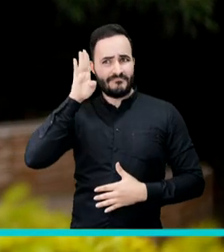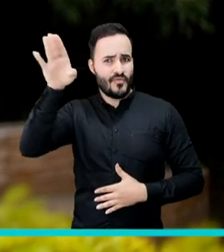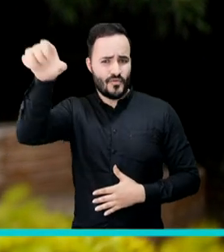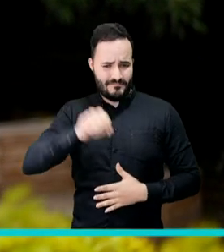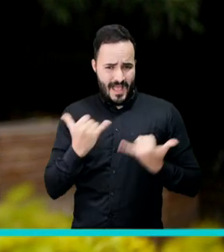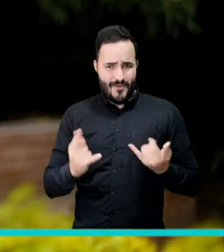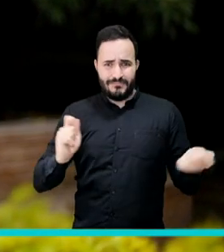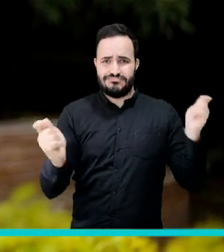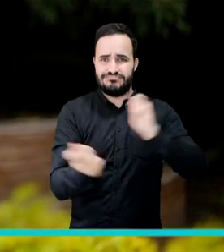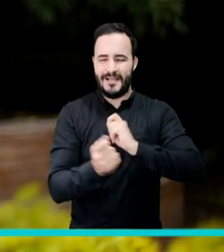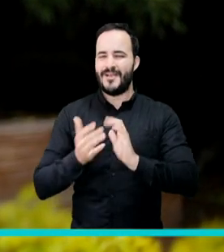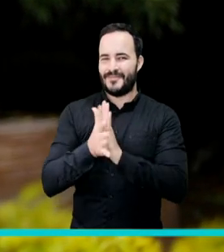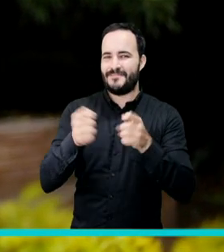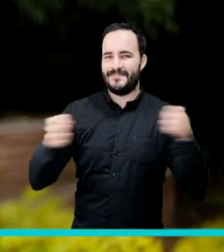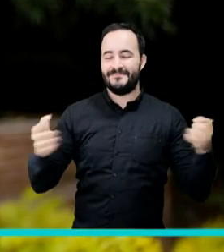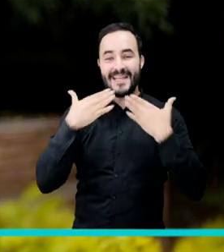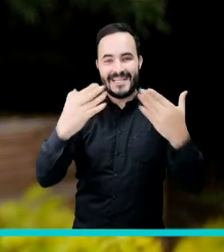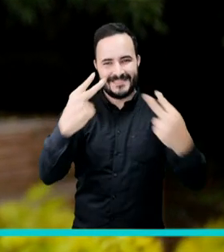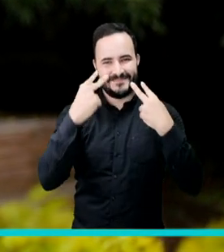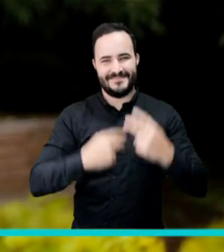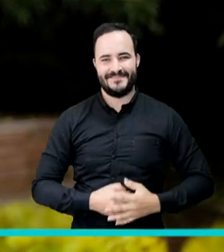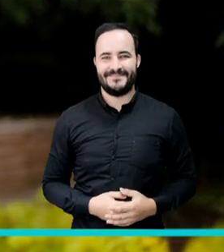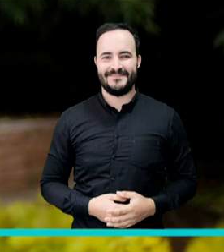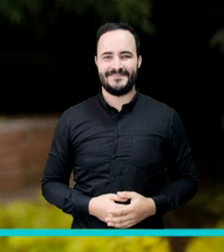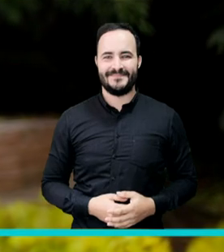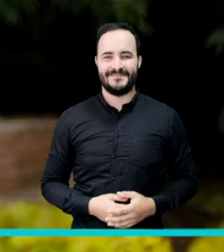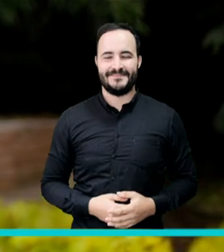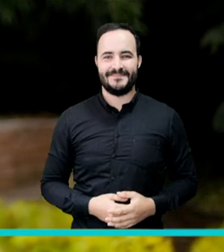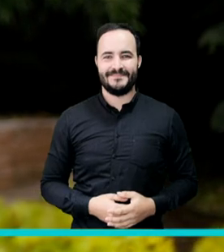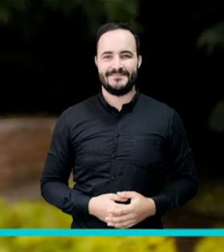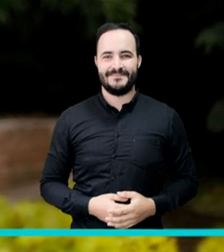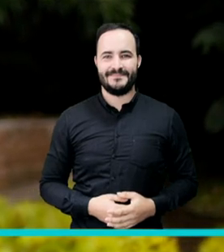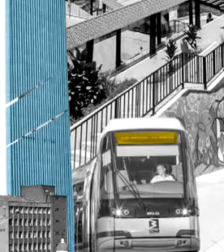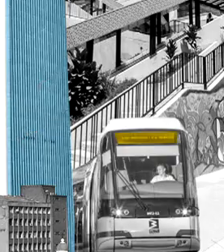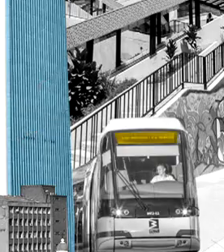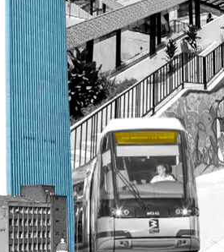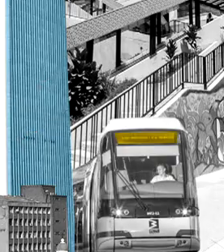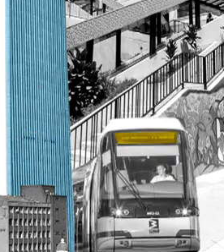más historias que están construyendo nuestra Medellín Futuro. Gracias por acompañarnos.